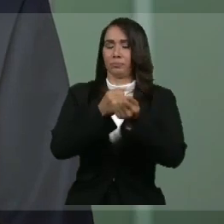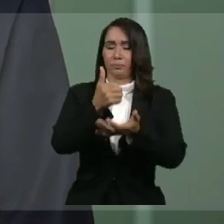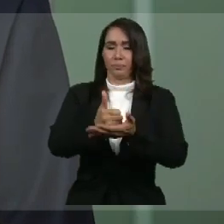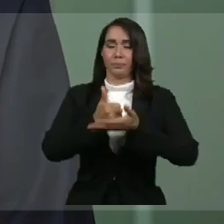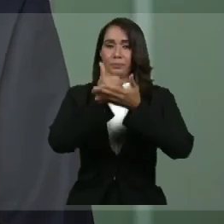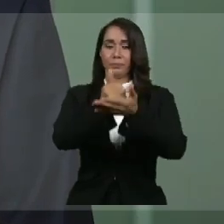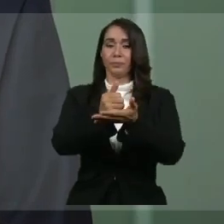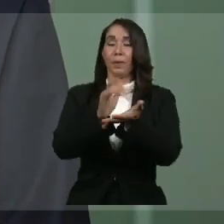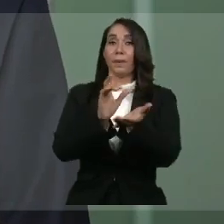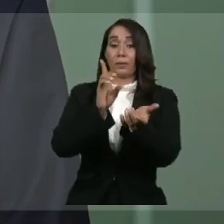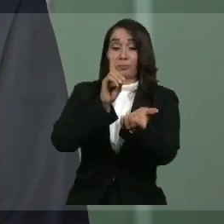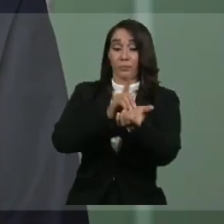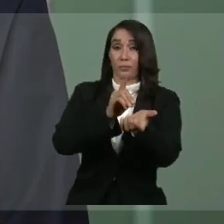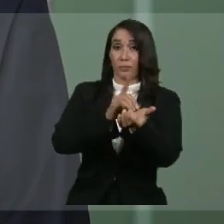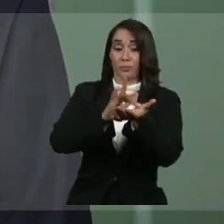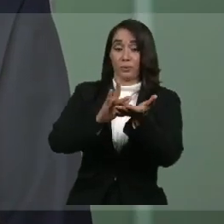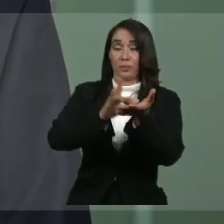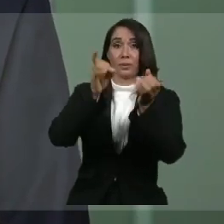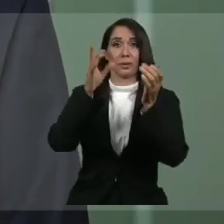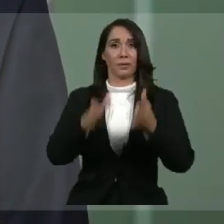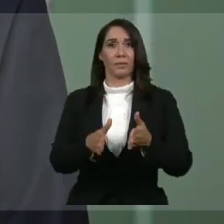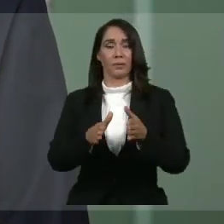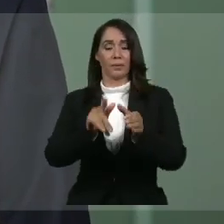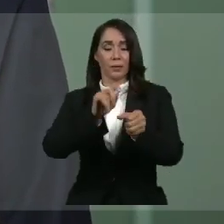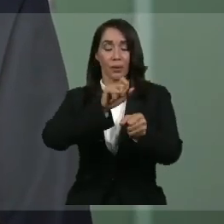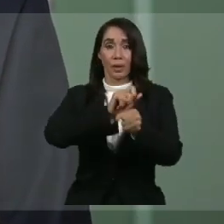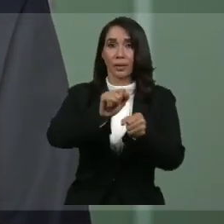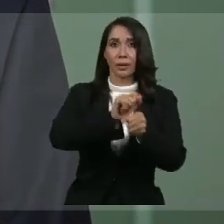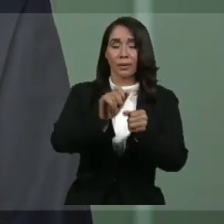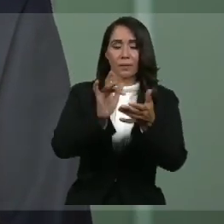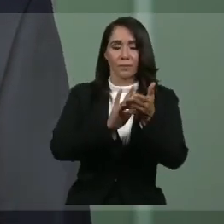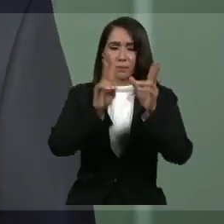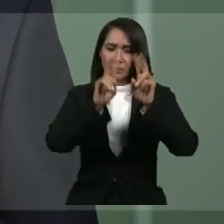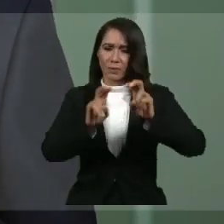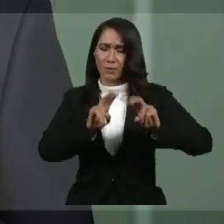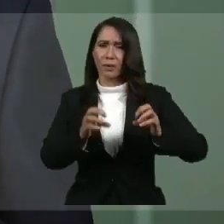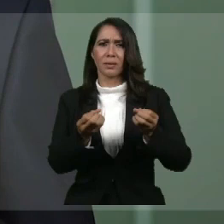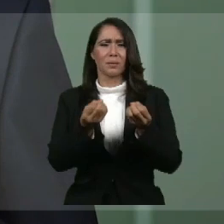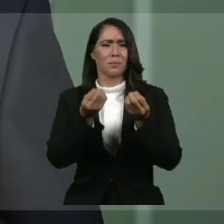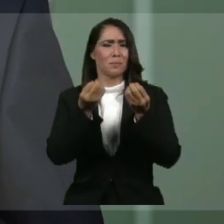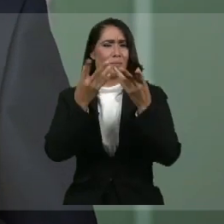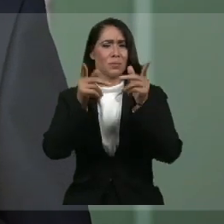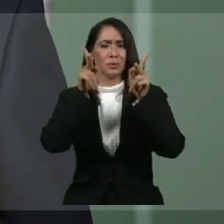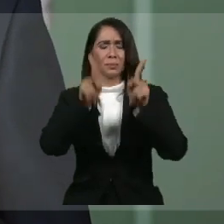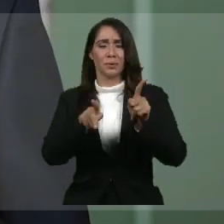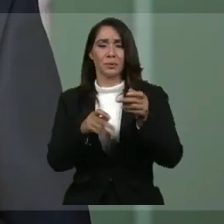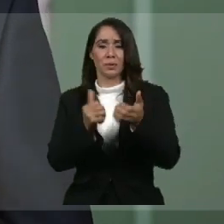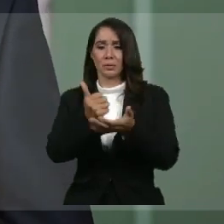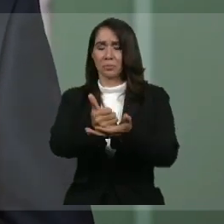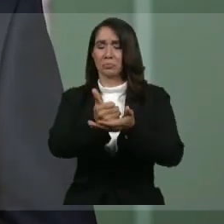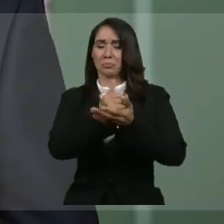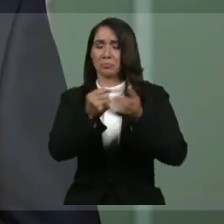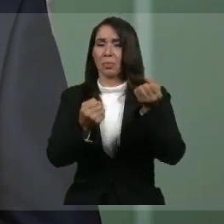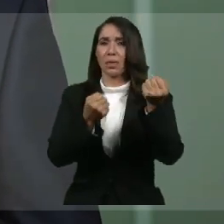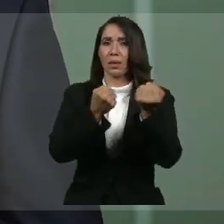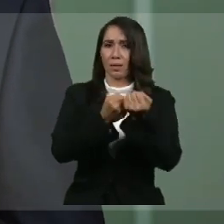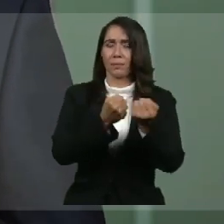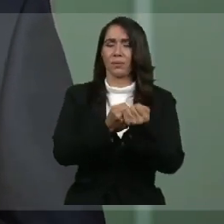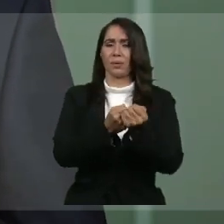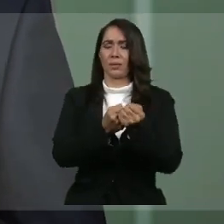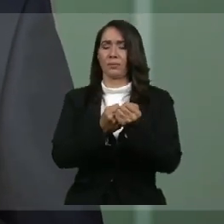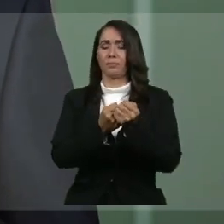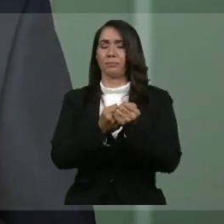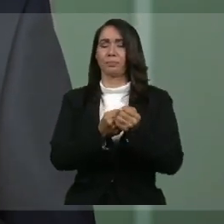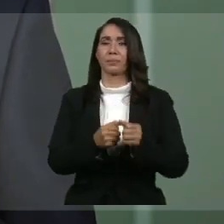Médicos, enfermeros, terapeutas, bioanalistas y muchos otros más que están haciendo un favor